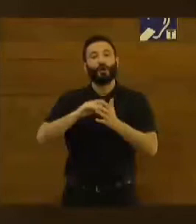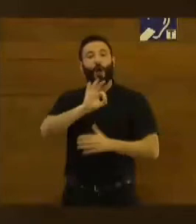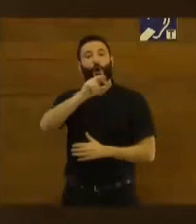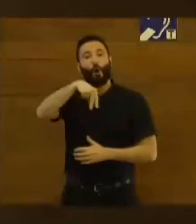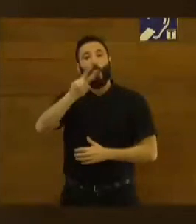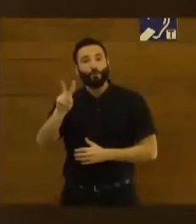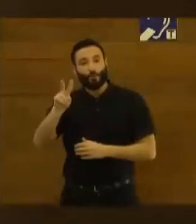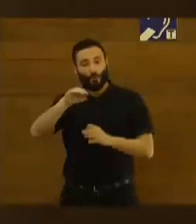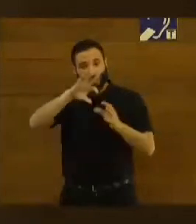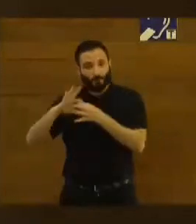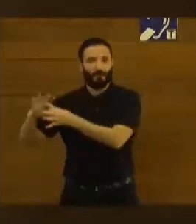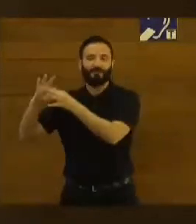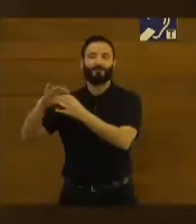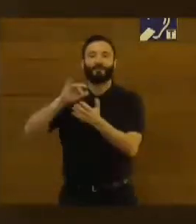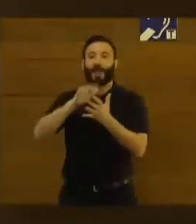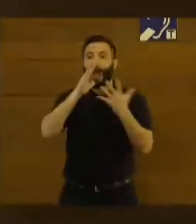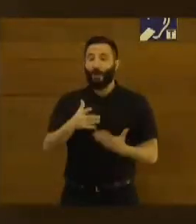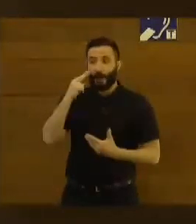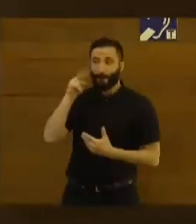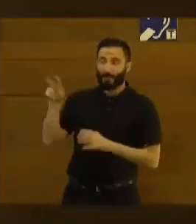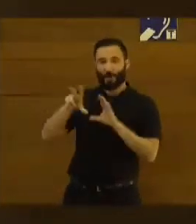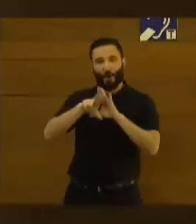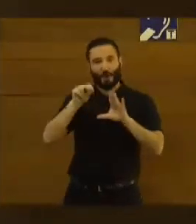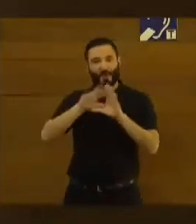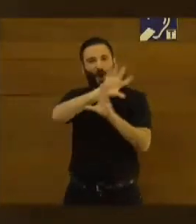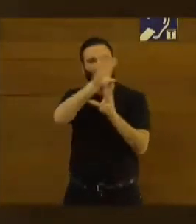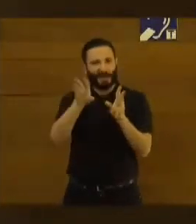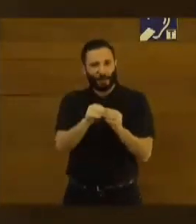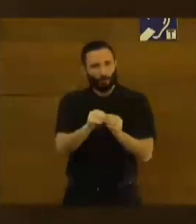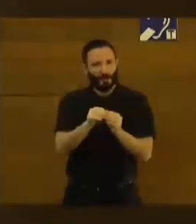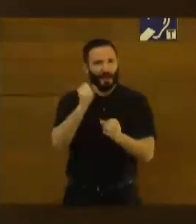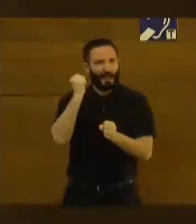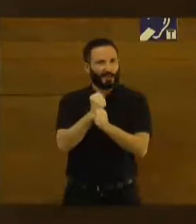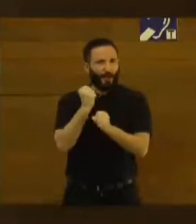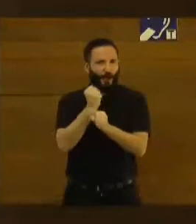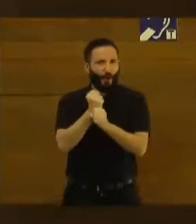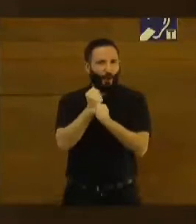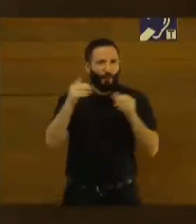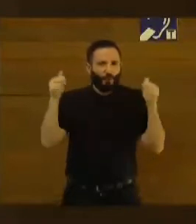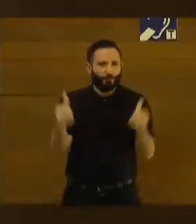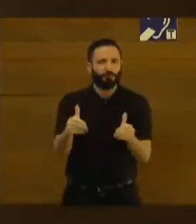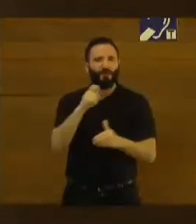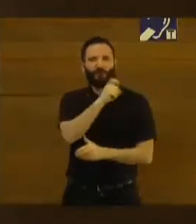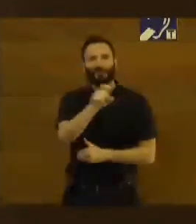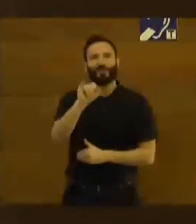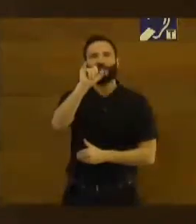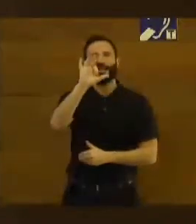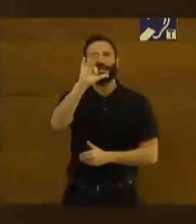ONU. Vamos a ver ahora un pequeño vídeo resumen de la actividad que realiza la Fundación Isadora Duncan.